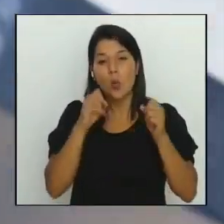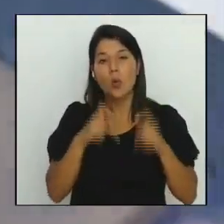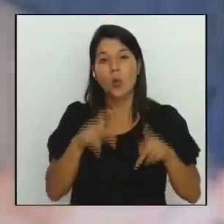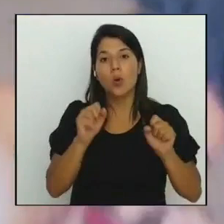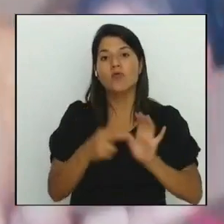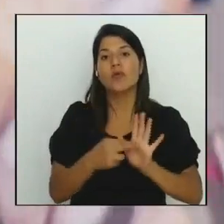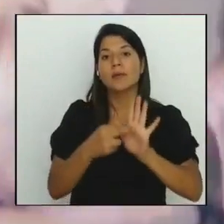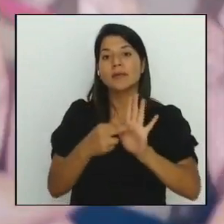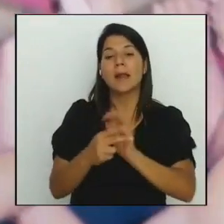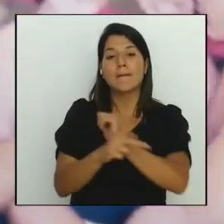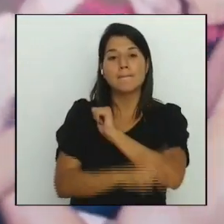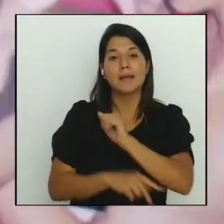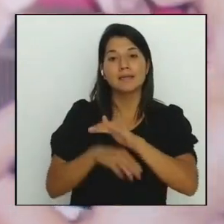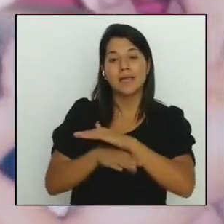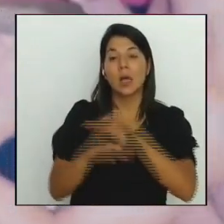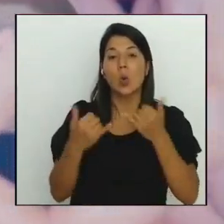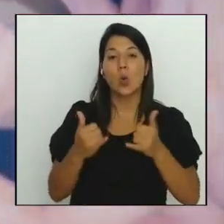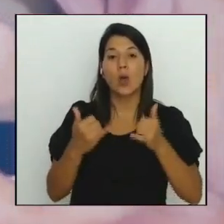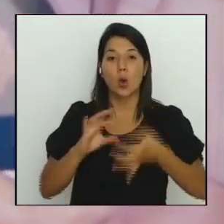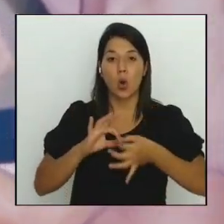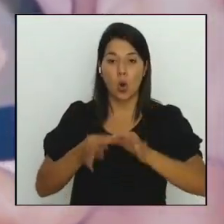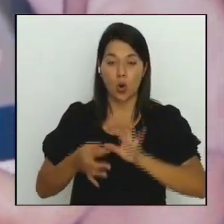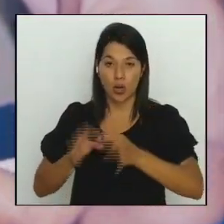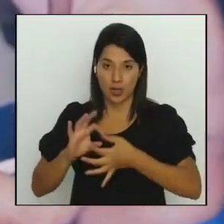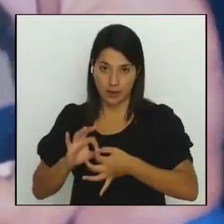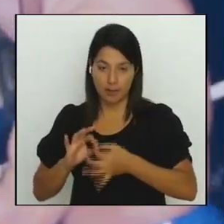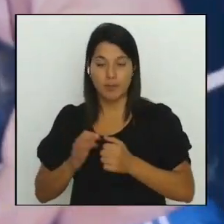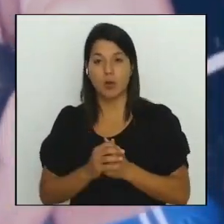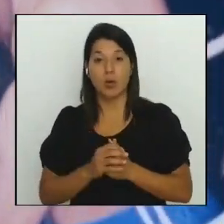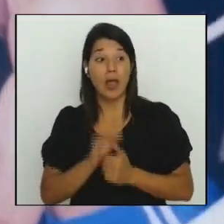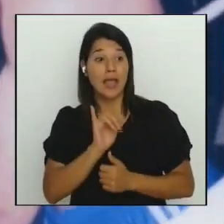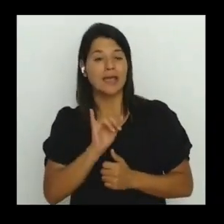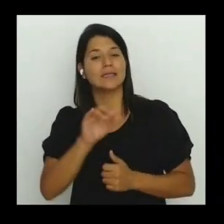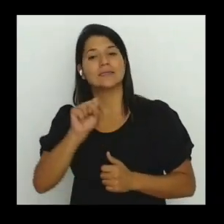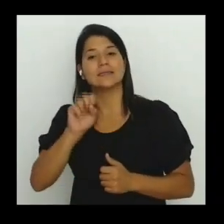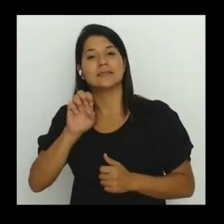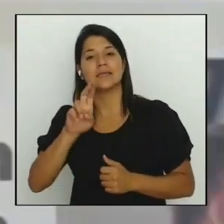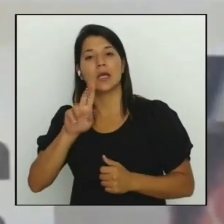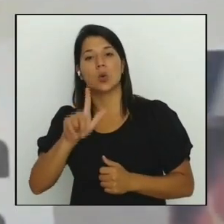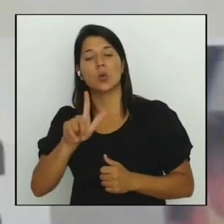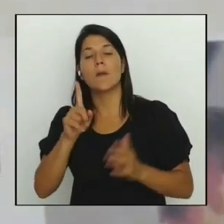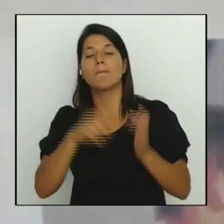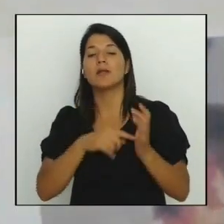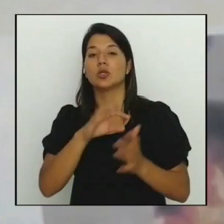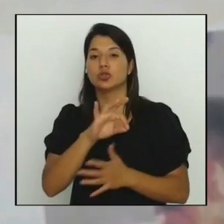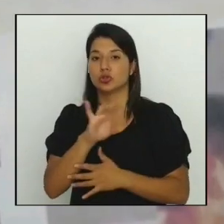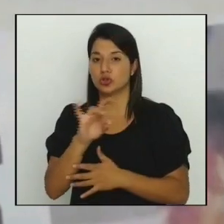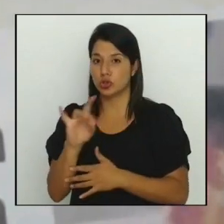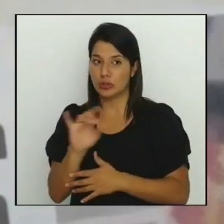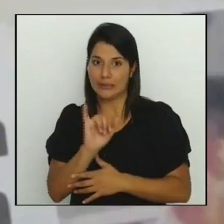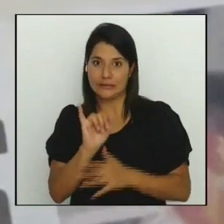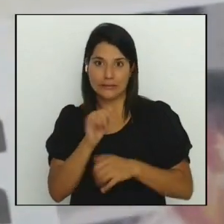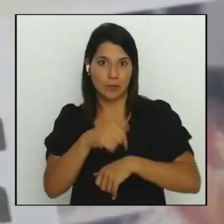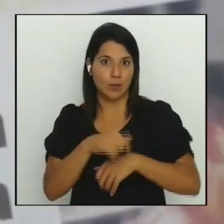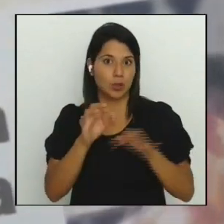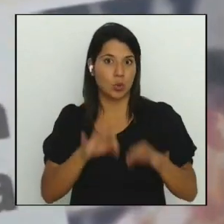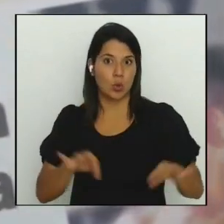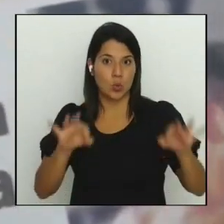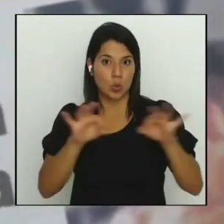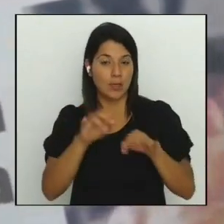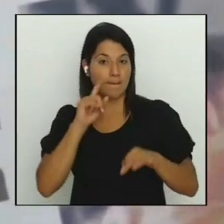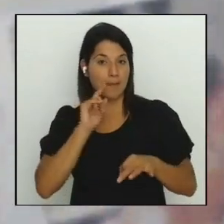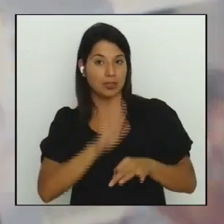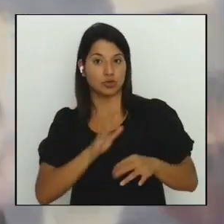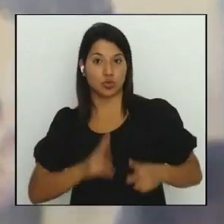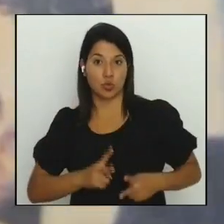Olímpicos el escenario fue Seúl 1988 un momento culminante en la vida de Aranda y en la historia del deporte